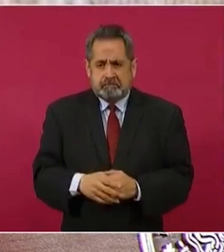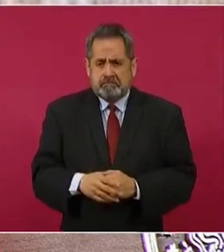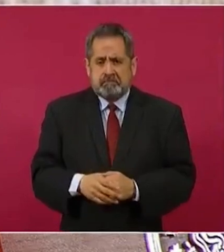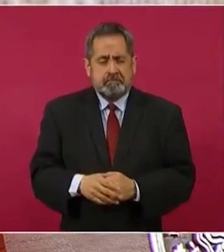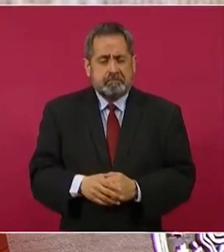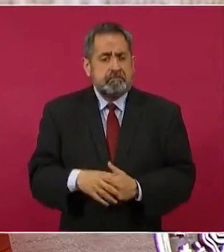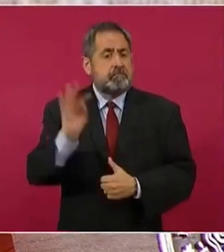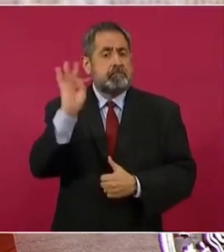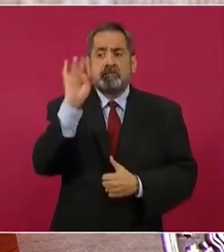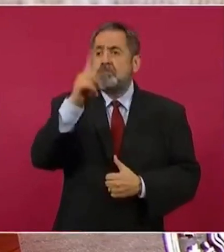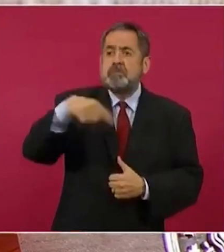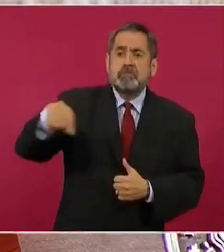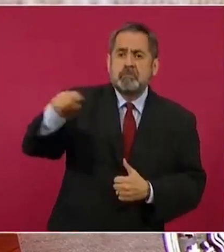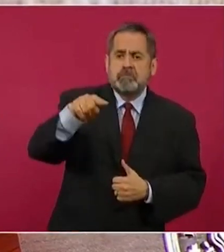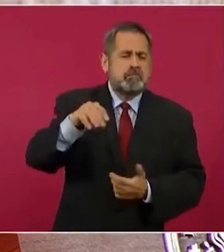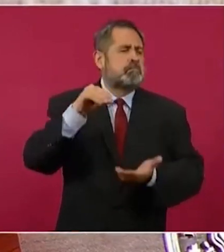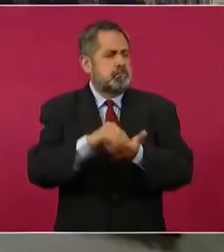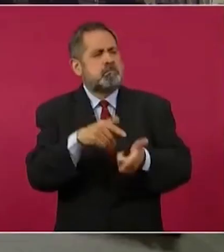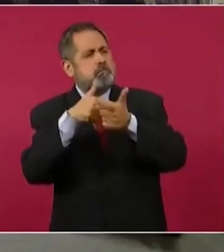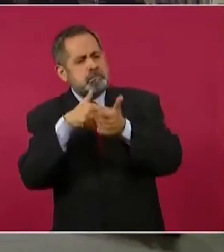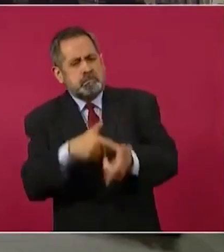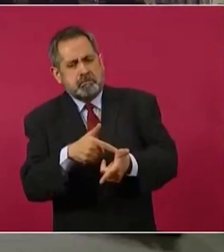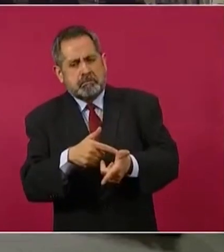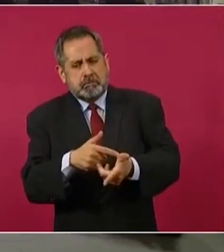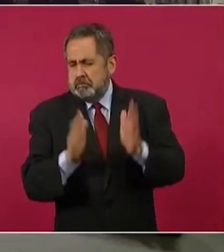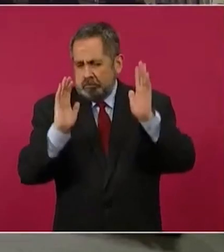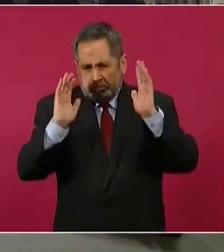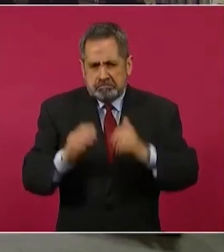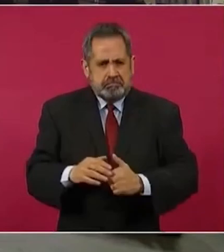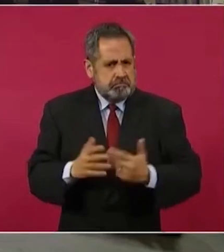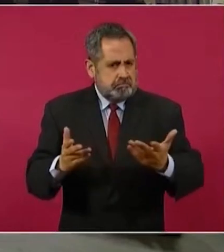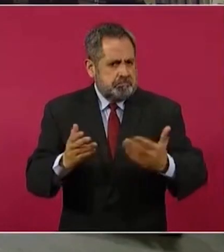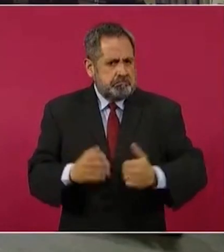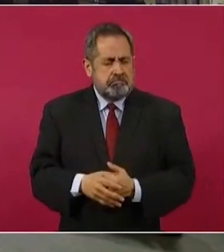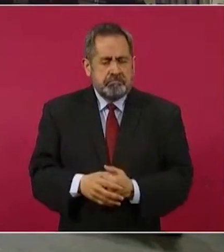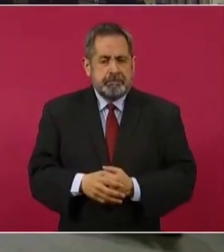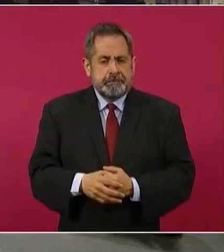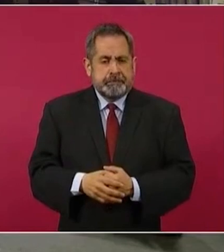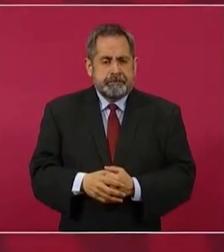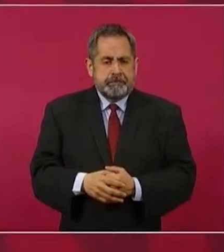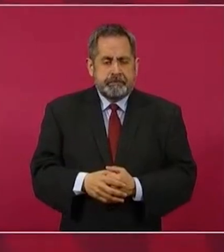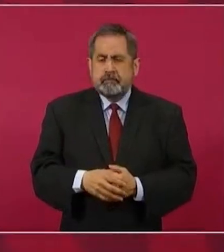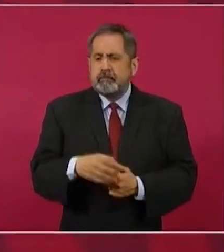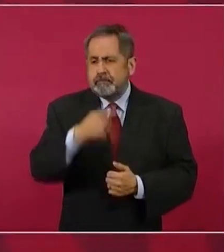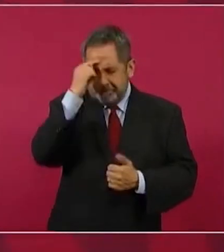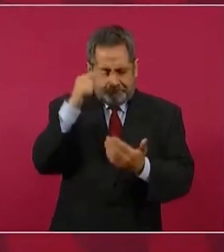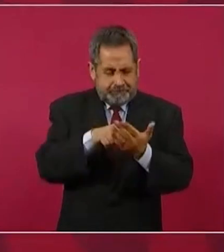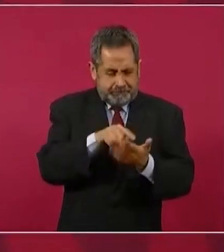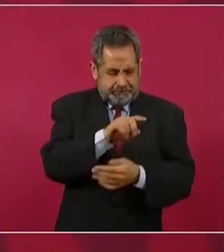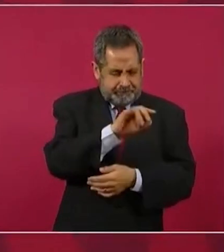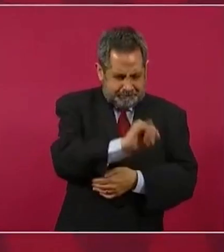que continúe sí o no,